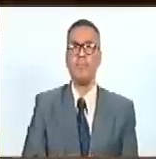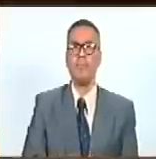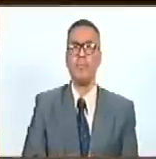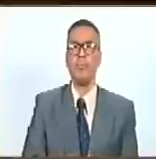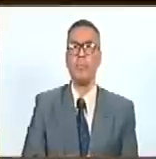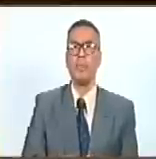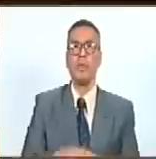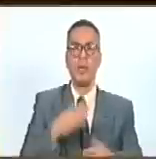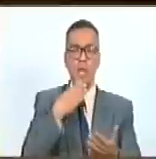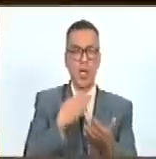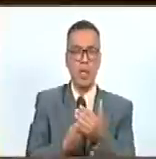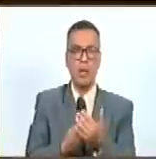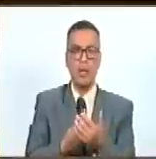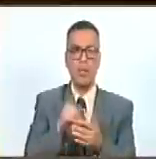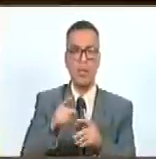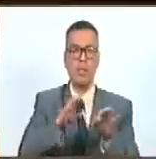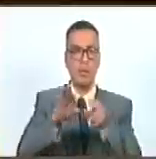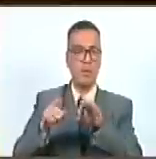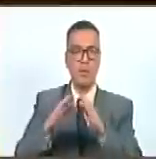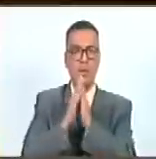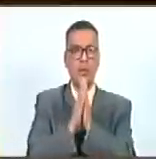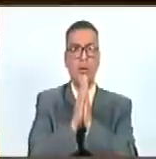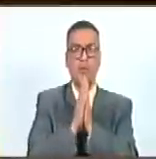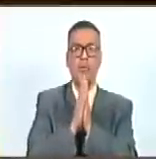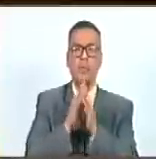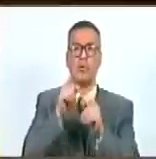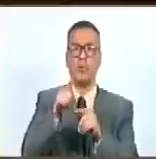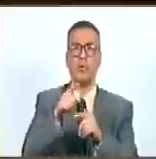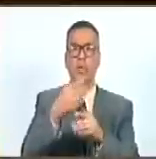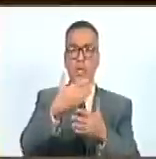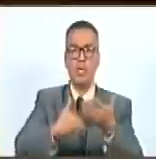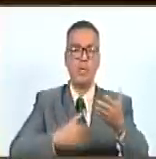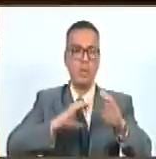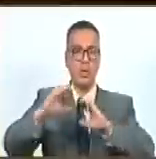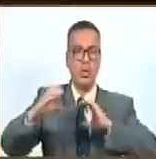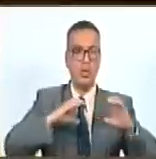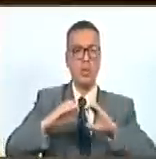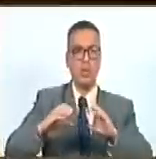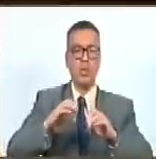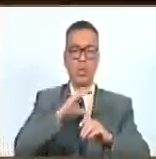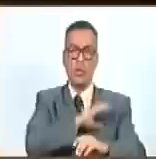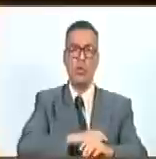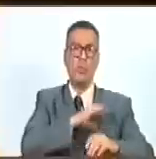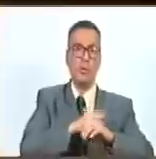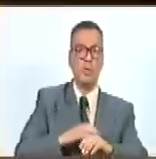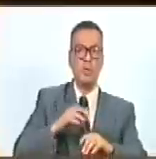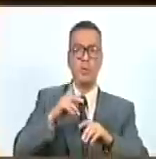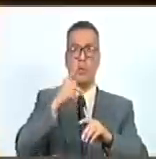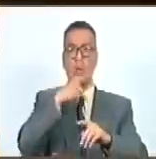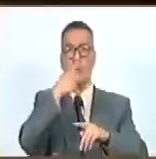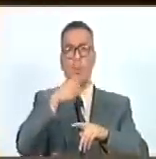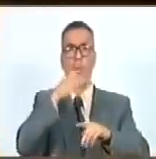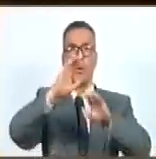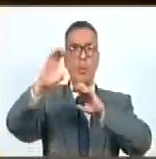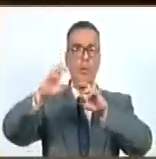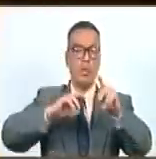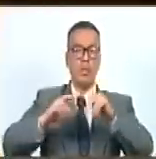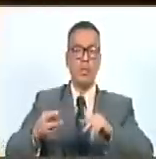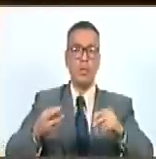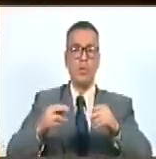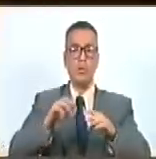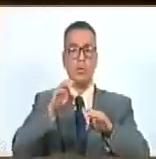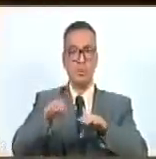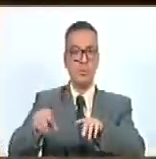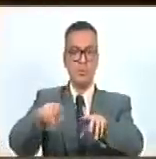Muchas gracias, secretaria. Por favor, remita esa comunicación a la Comisión Permanente de Política Exterior, Soberanía e Integración,